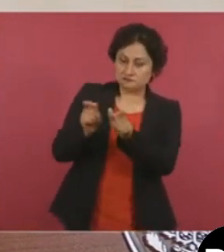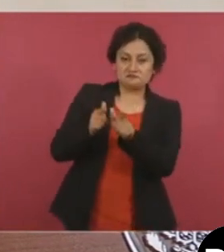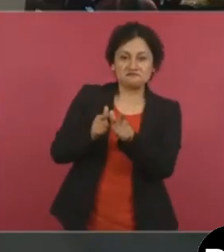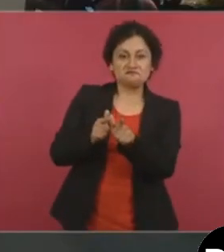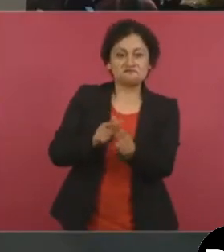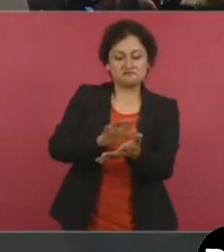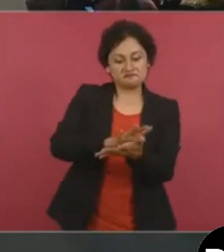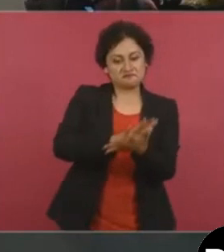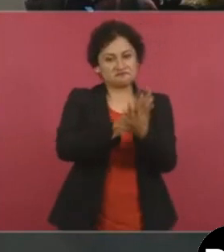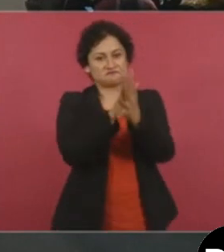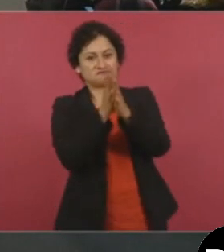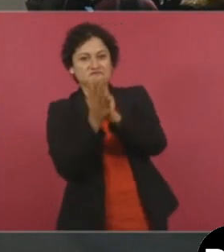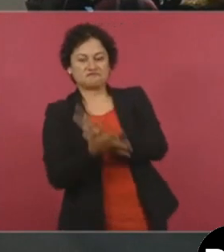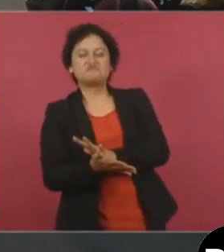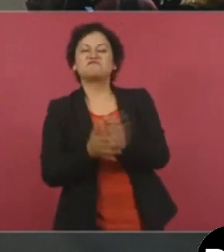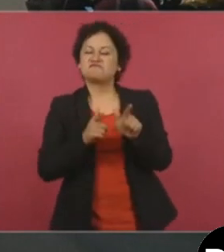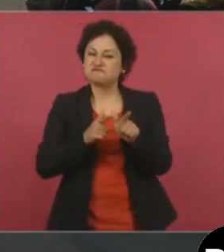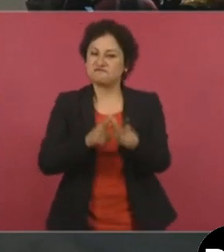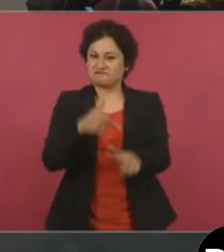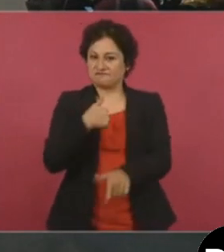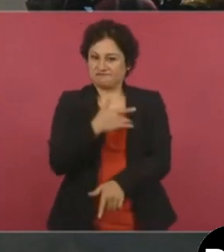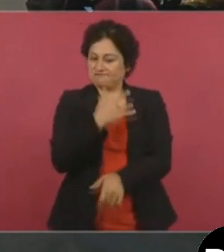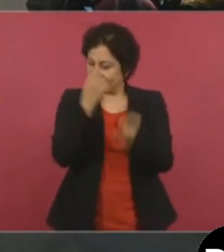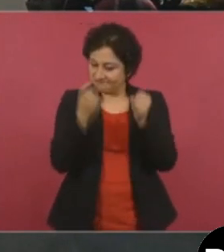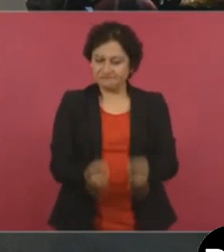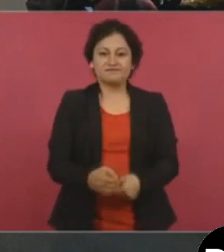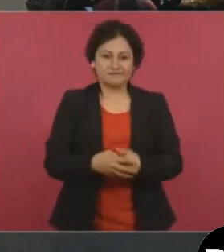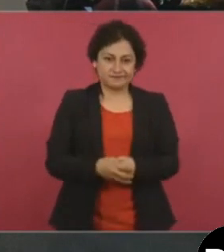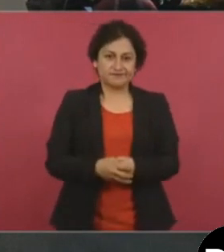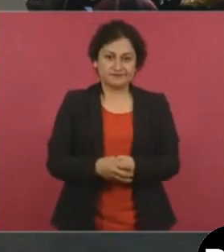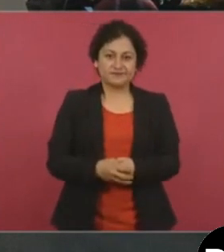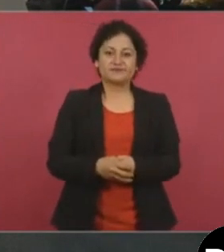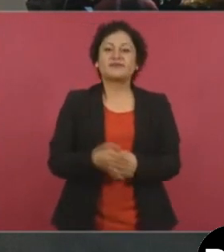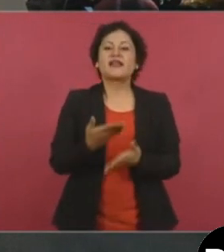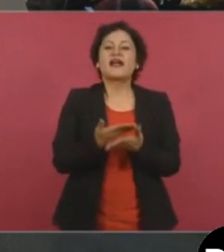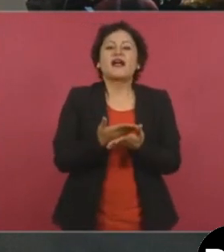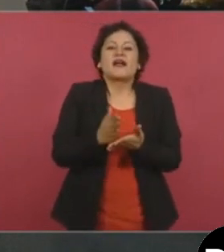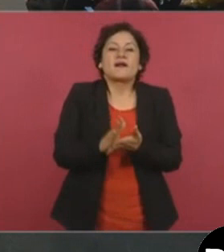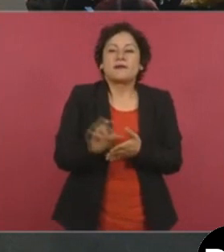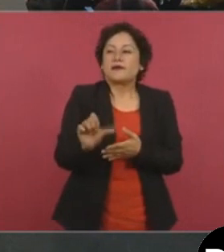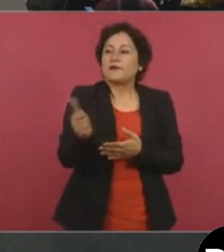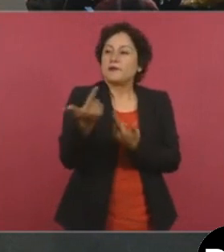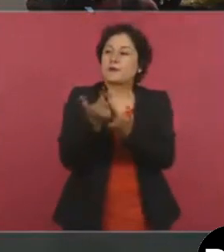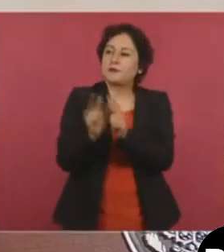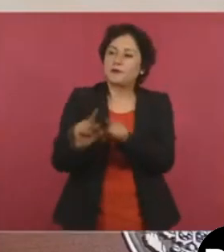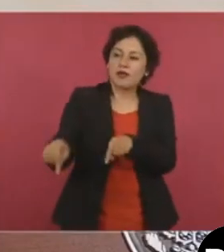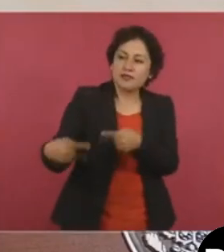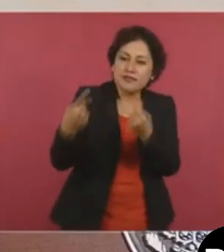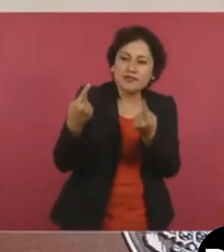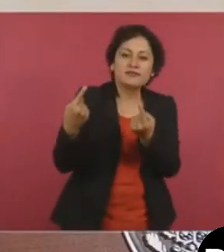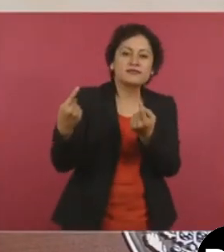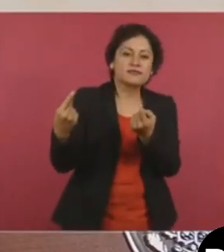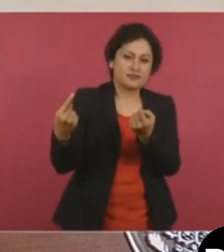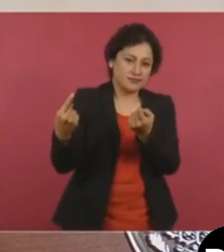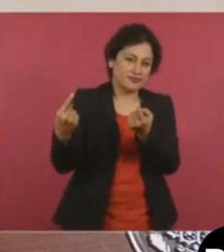seguro. Y además, como dicen mis adversarios y tienen en eso